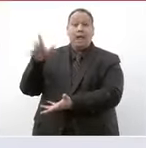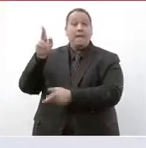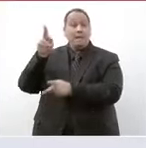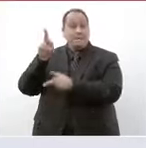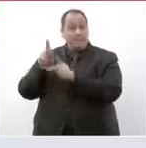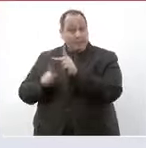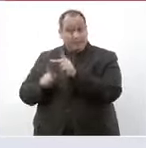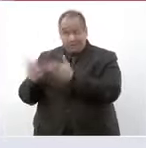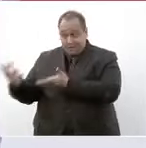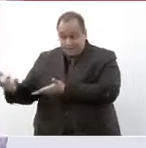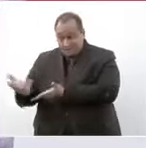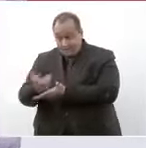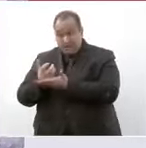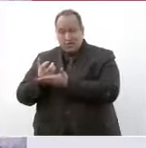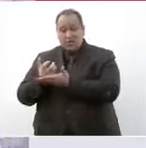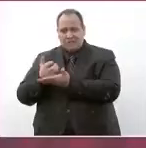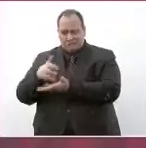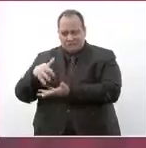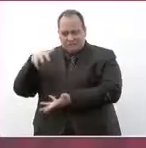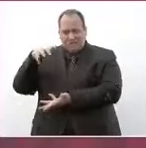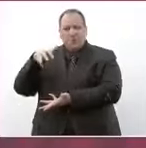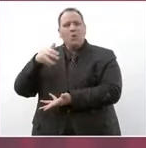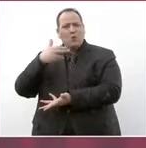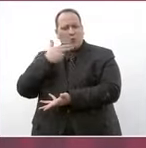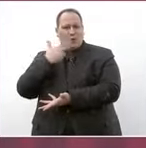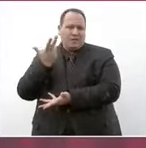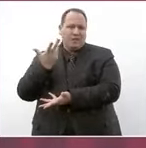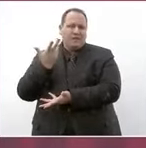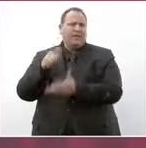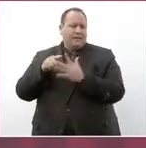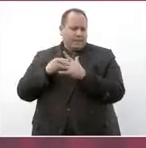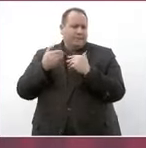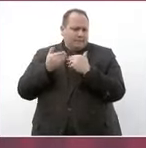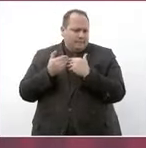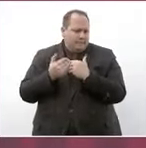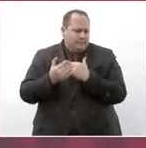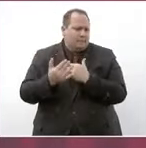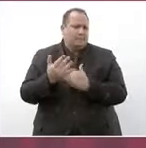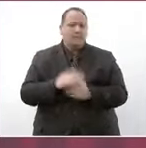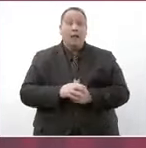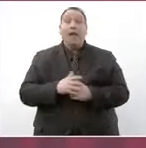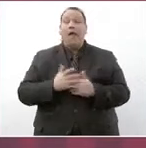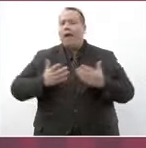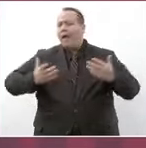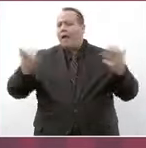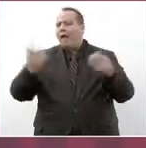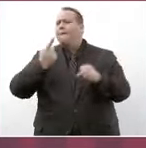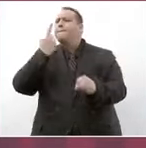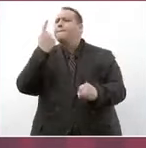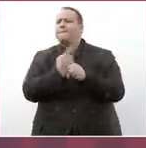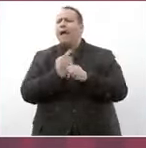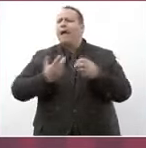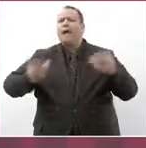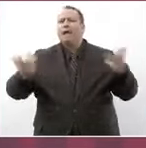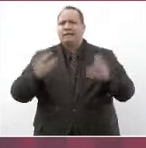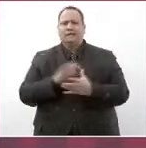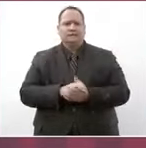de ese recurso ya vamos a empezar y la primera obra que se va a hacer